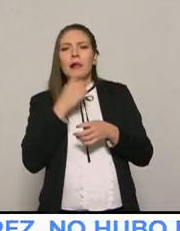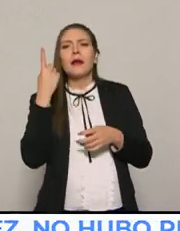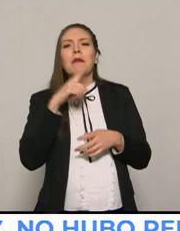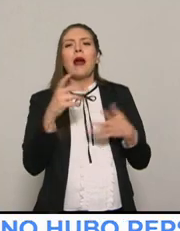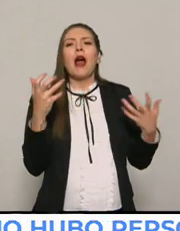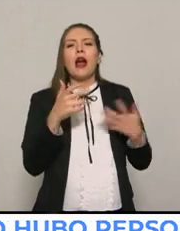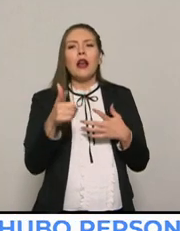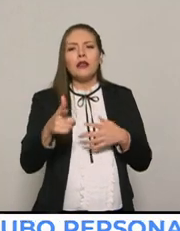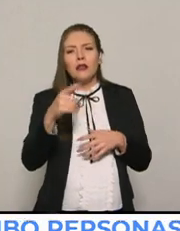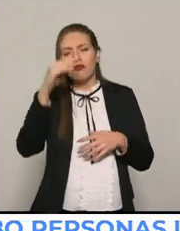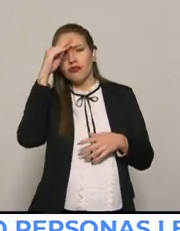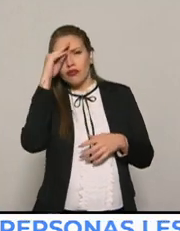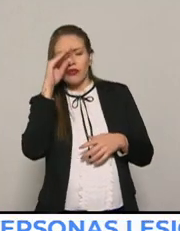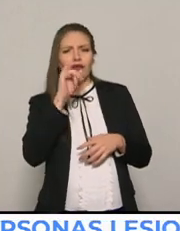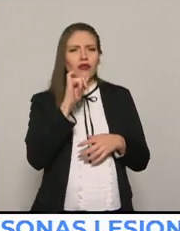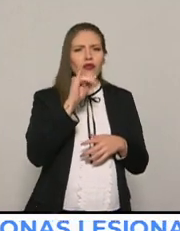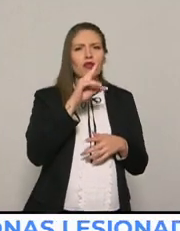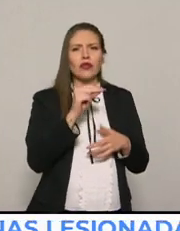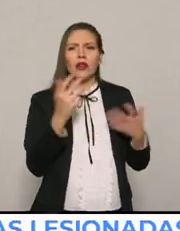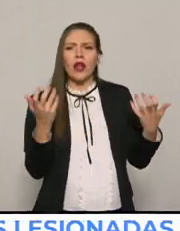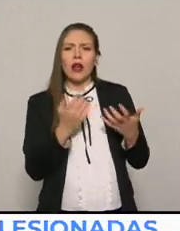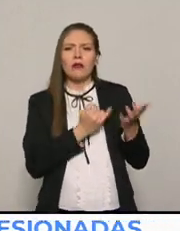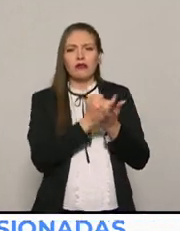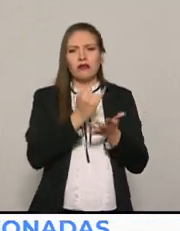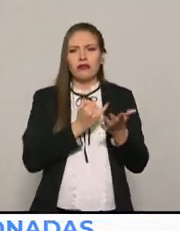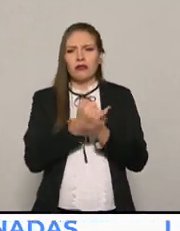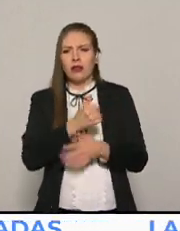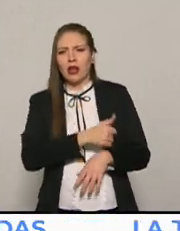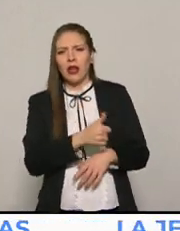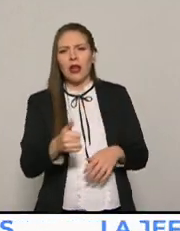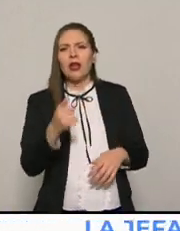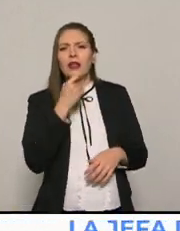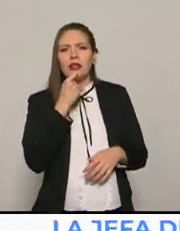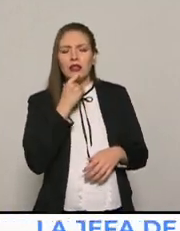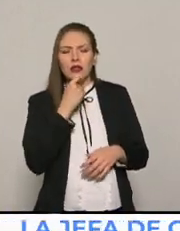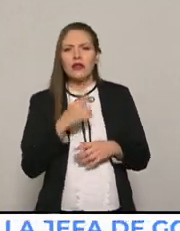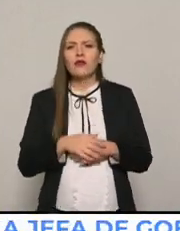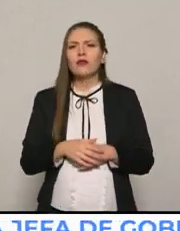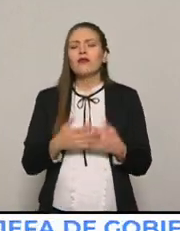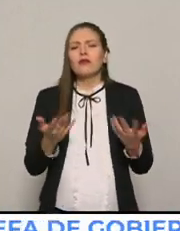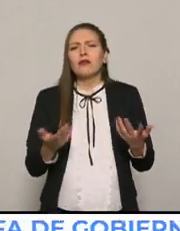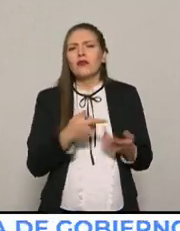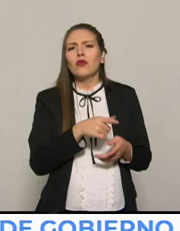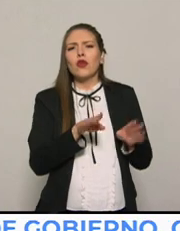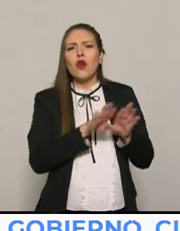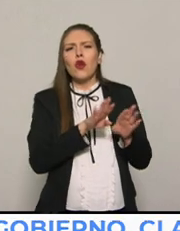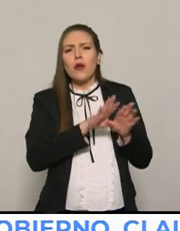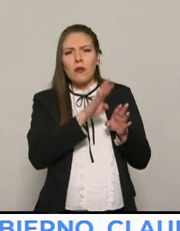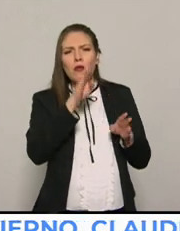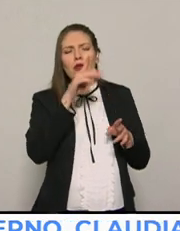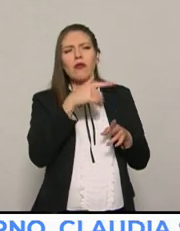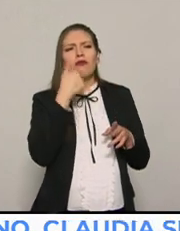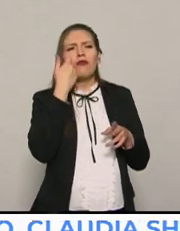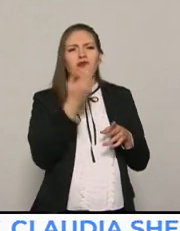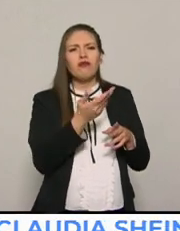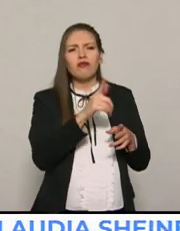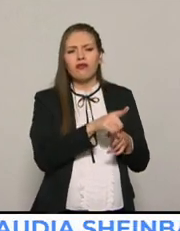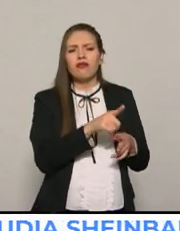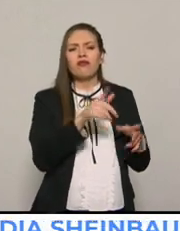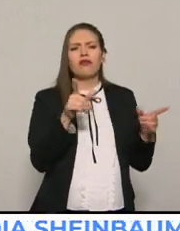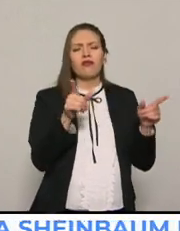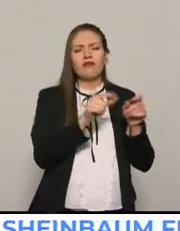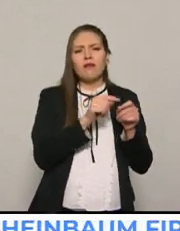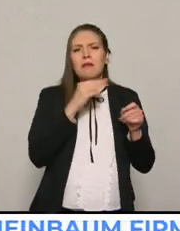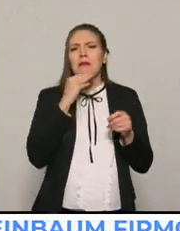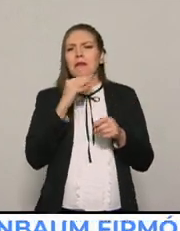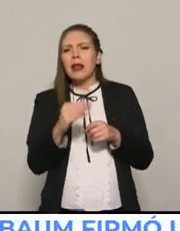pensamiento crítico entre nuestros niños y nuestros adolescentes. ¿De qué manera concluyes este tema como una reflexión para nuestra audiencia, para los padres de familia que